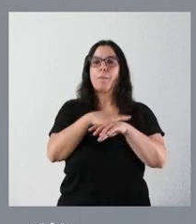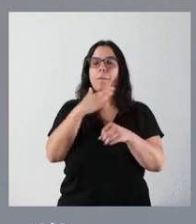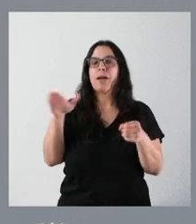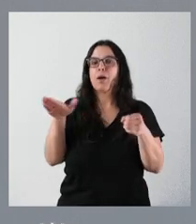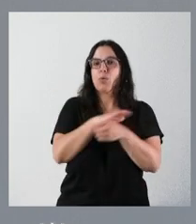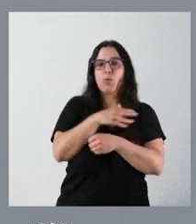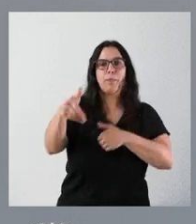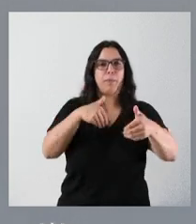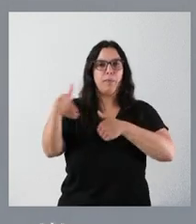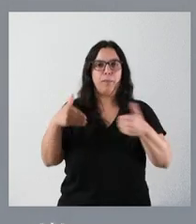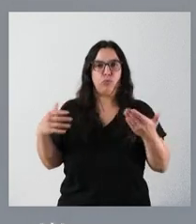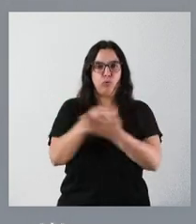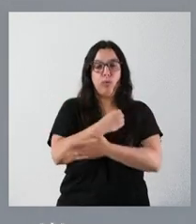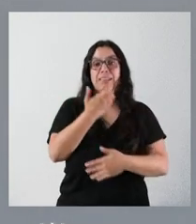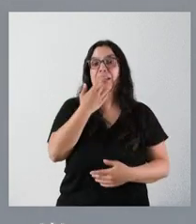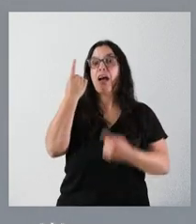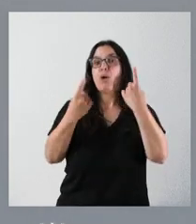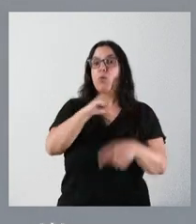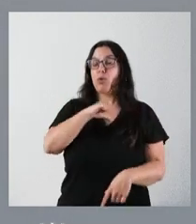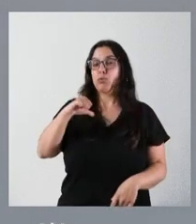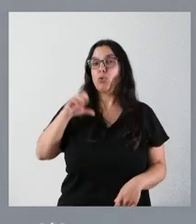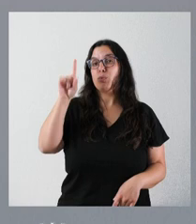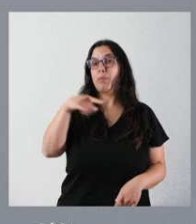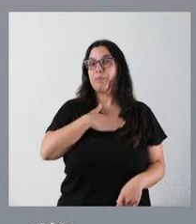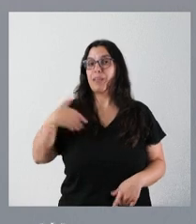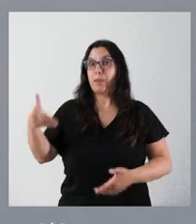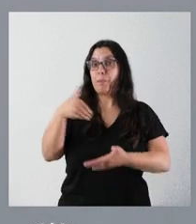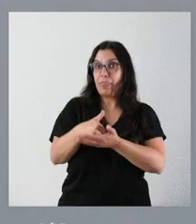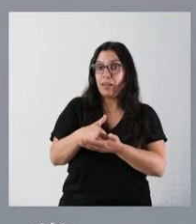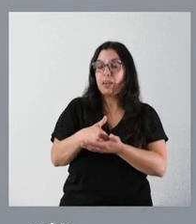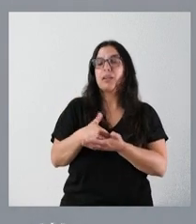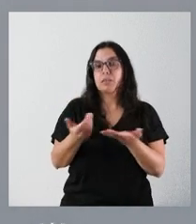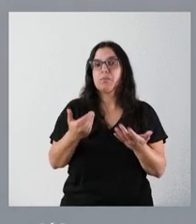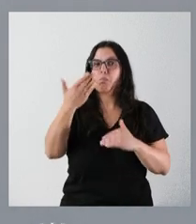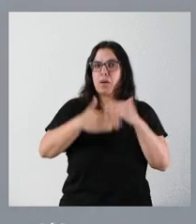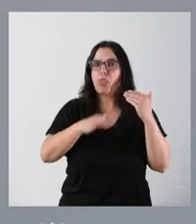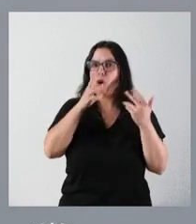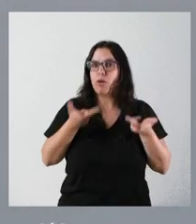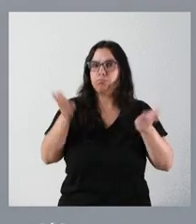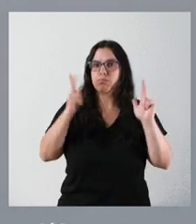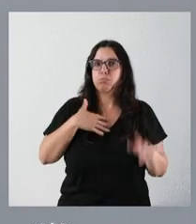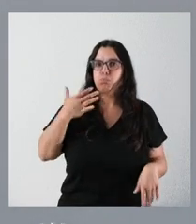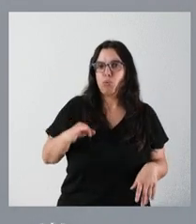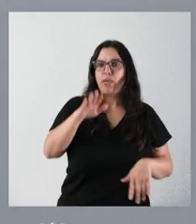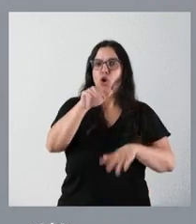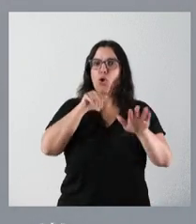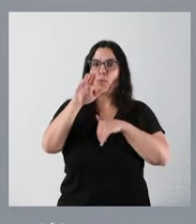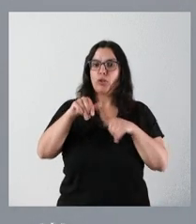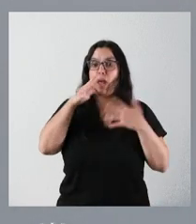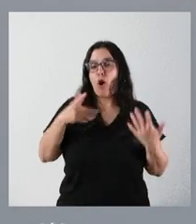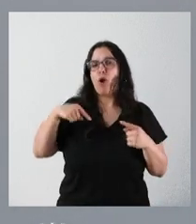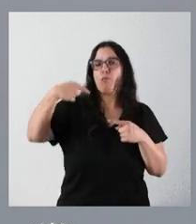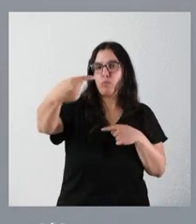las solicitudes. Si hay algún autónomo o alguna persona que quisiera también solicitarlo, pues está en plazo de poder hacerlo en estas convocatorias o en las sucesivas.